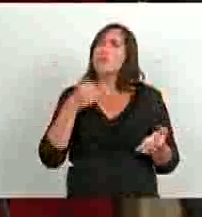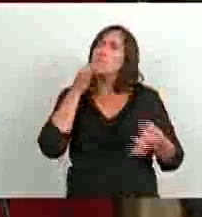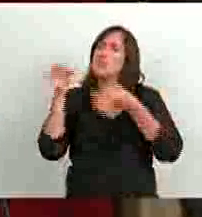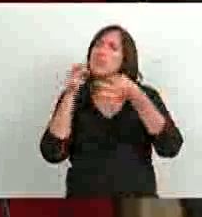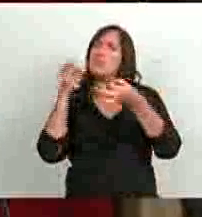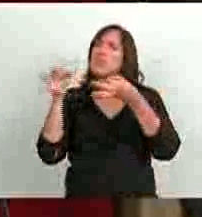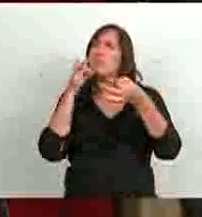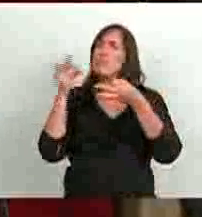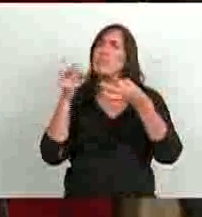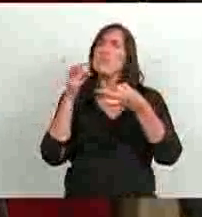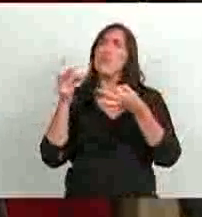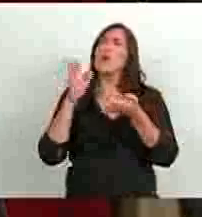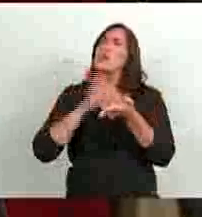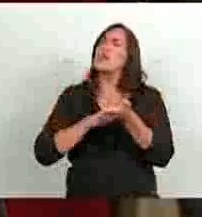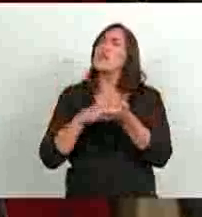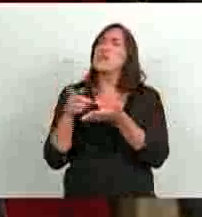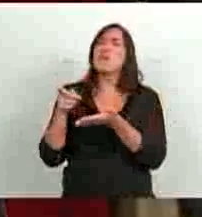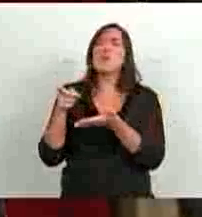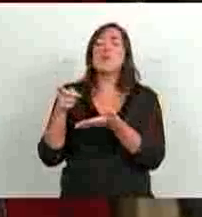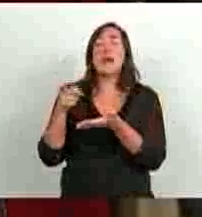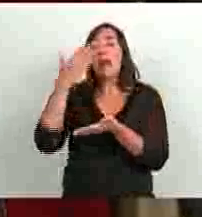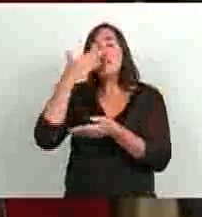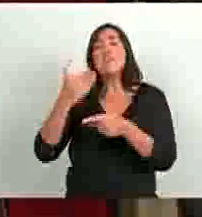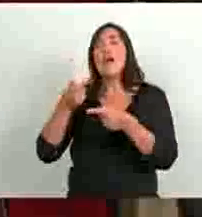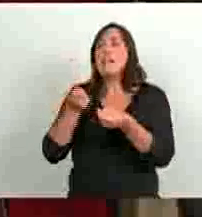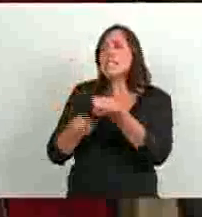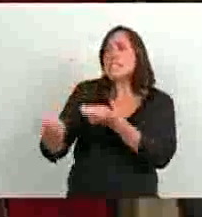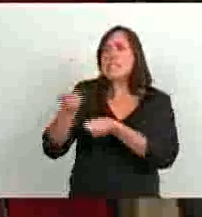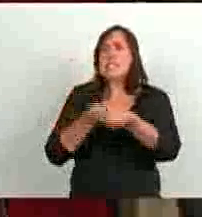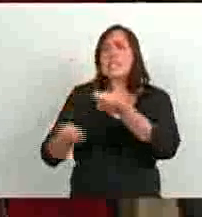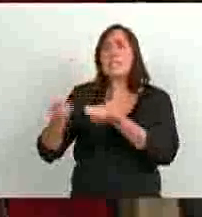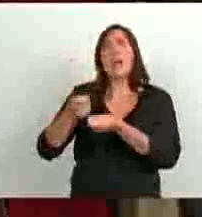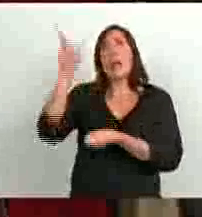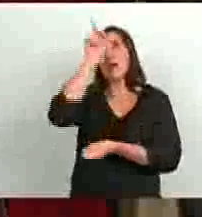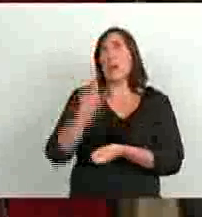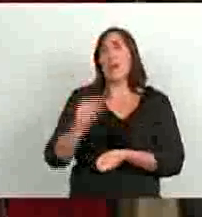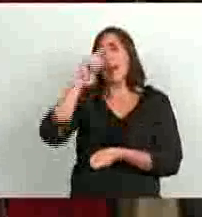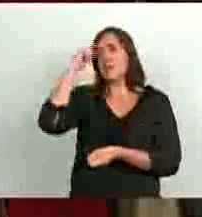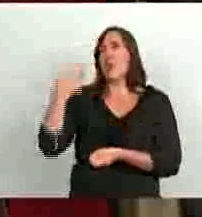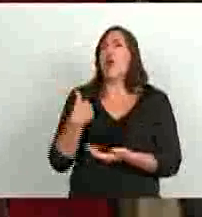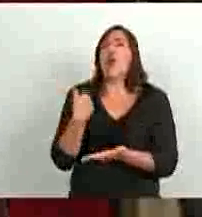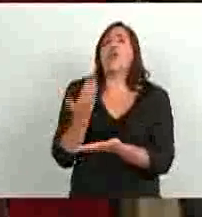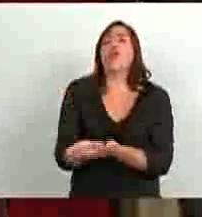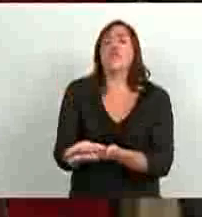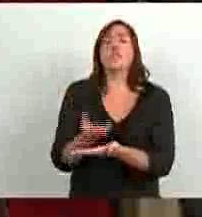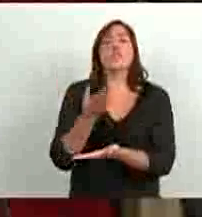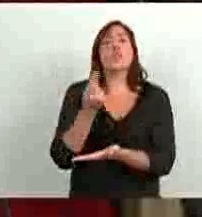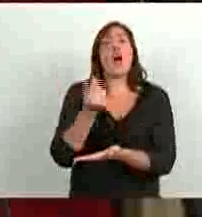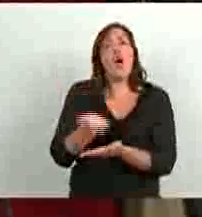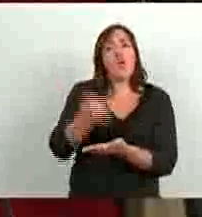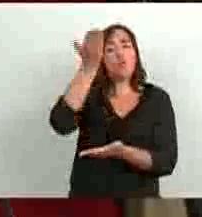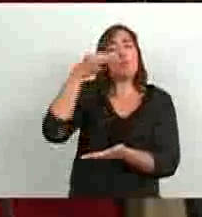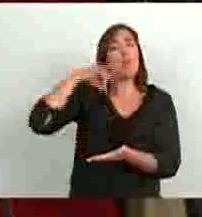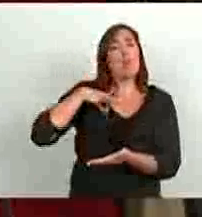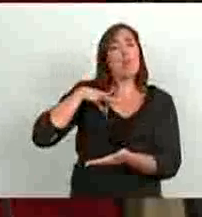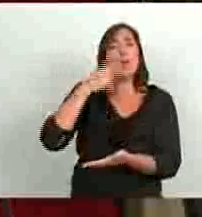lo ofrecido, la negociación no llegó a buen término en el orden nacional, pese a que ofrecimos un aumento de prácticamente